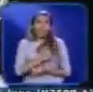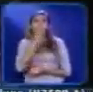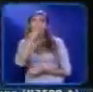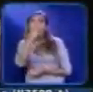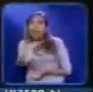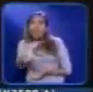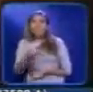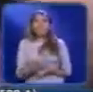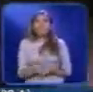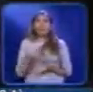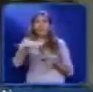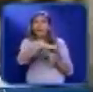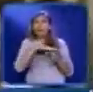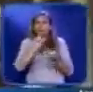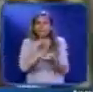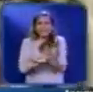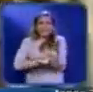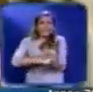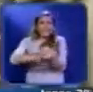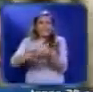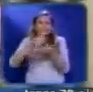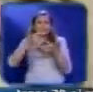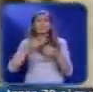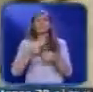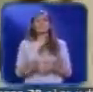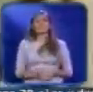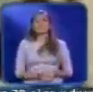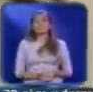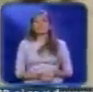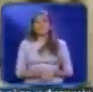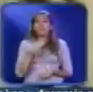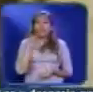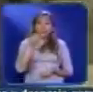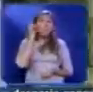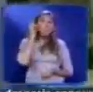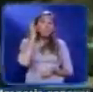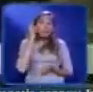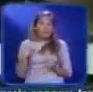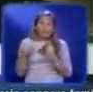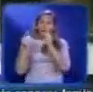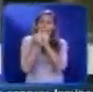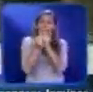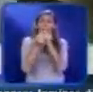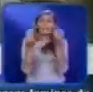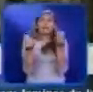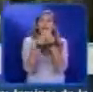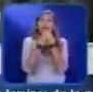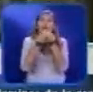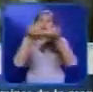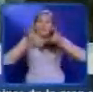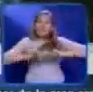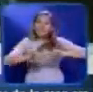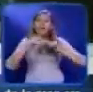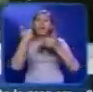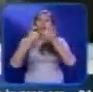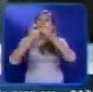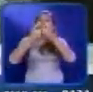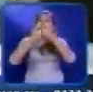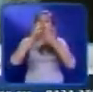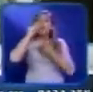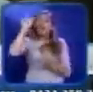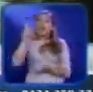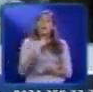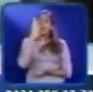judaísmo en la ciudad vieja de Jerusalén La denominada Reina del Pop estaba acompañada de sus hijos y su novio el brasileño Jesús Luz